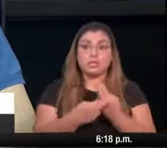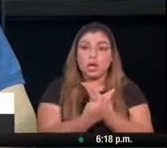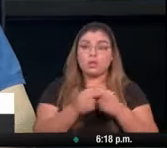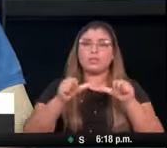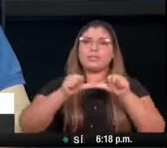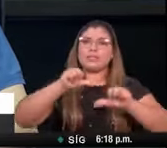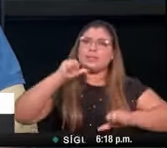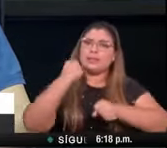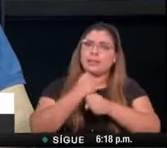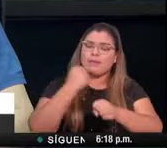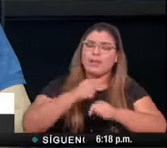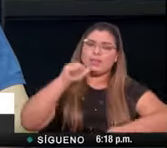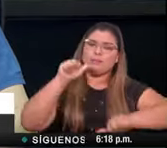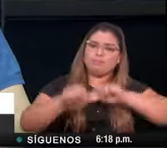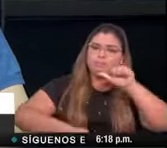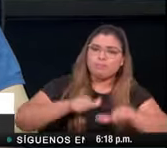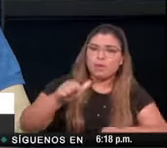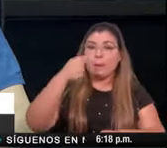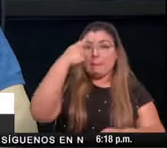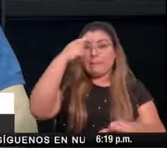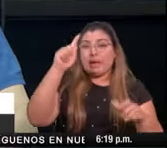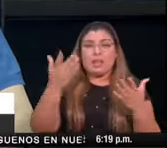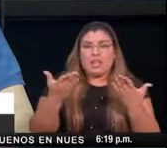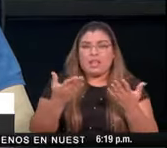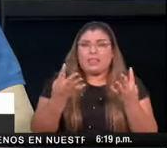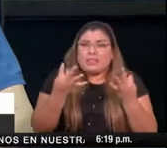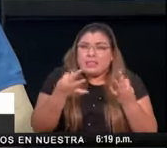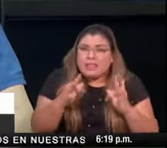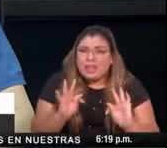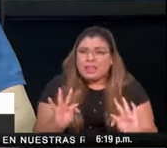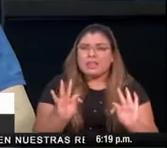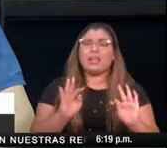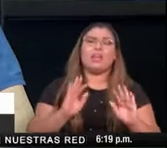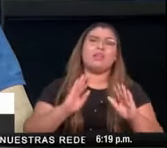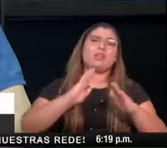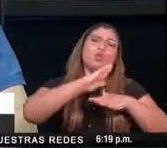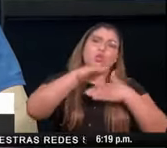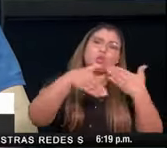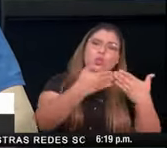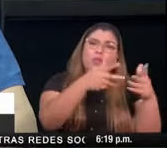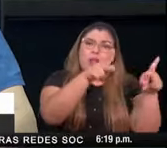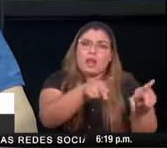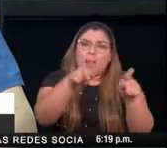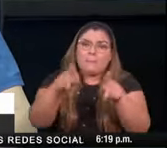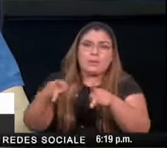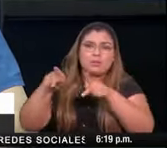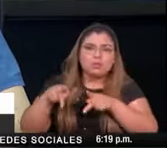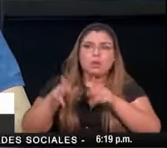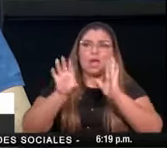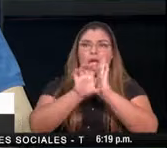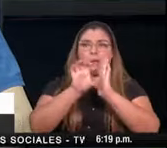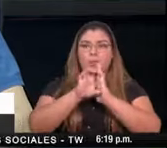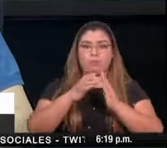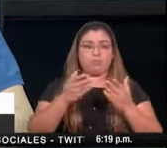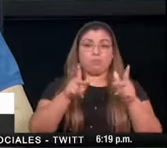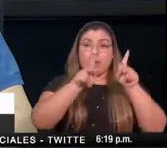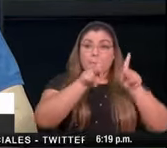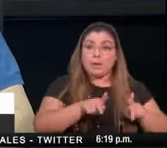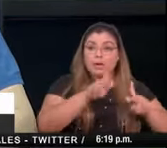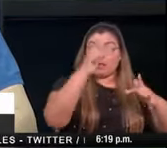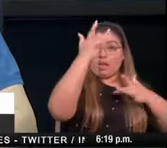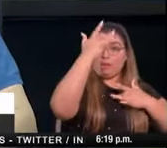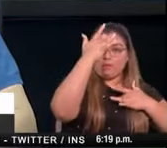tratar de contactar a todos los contactos valga la redundancia y a todos